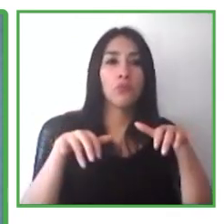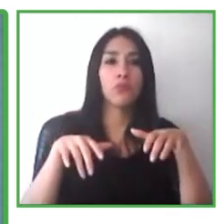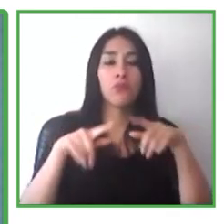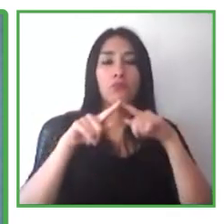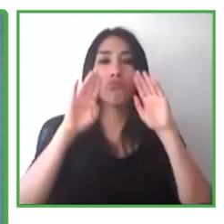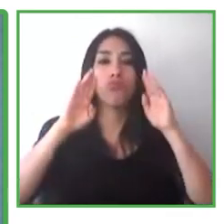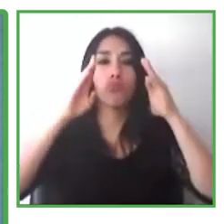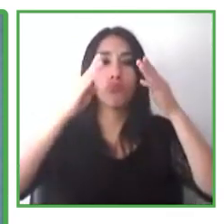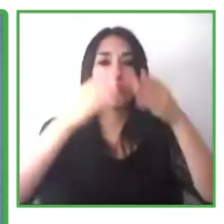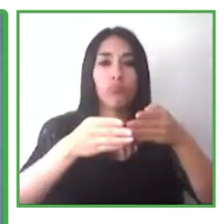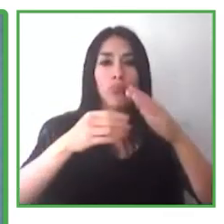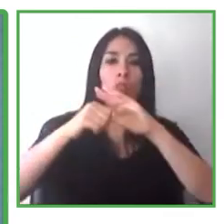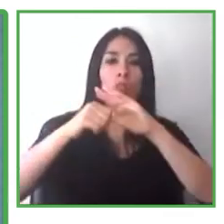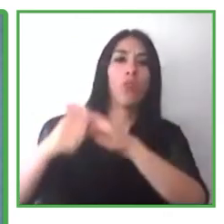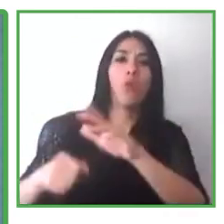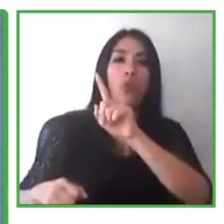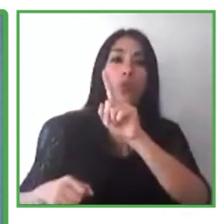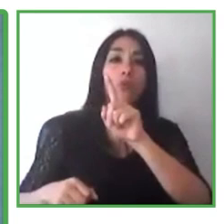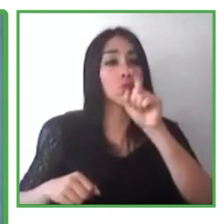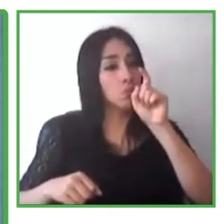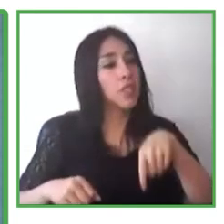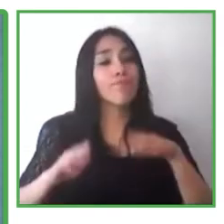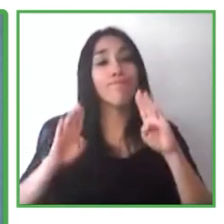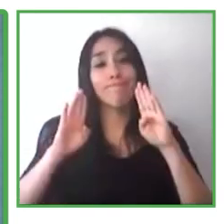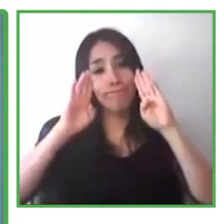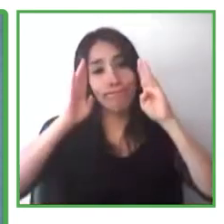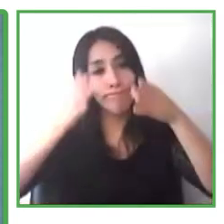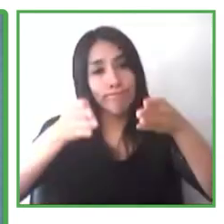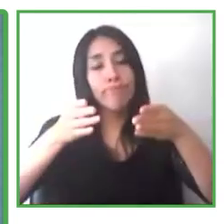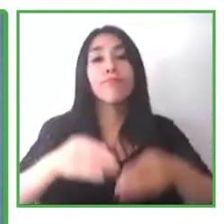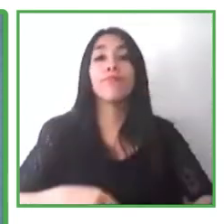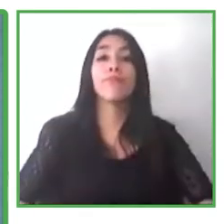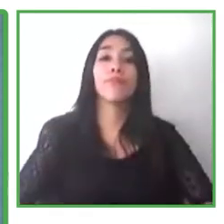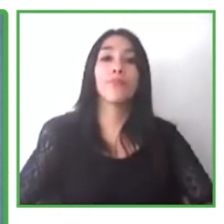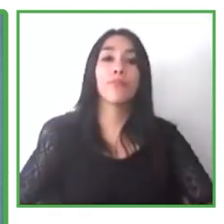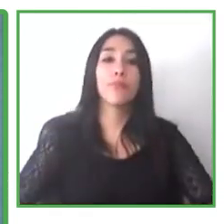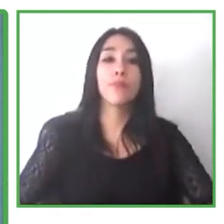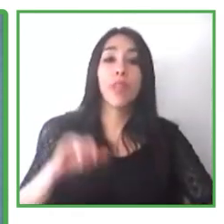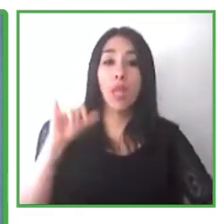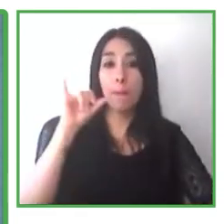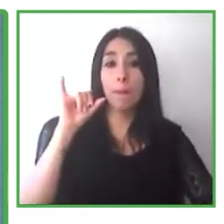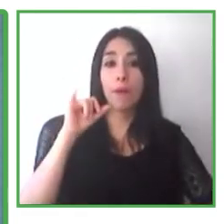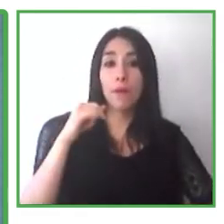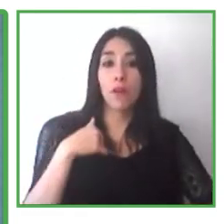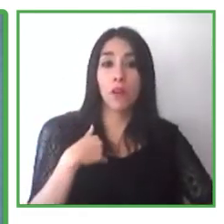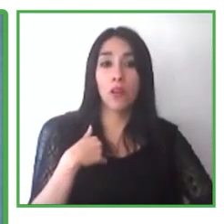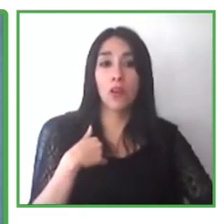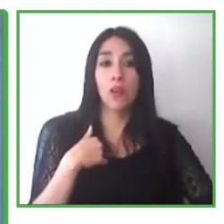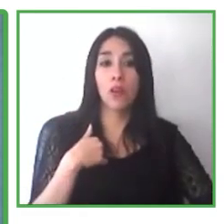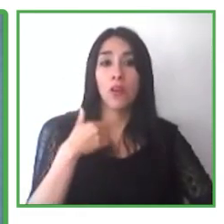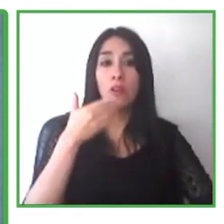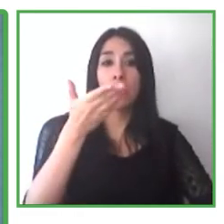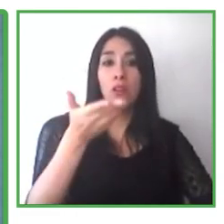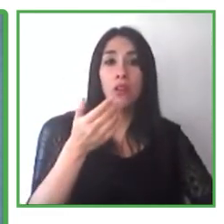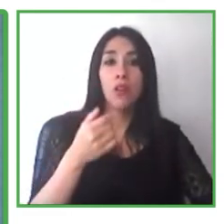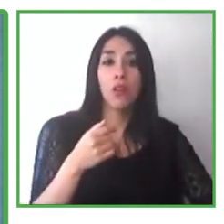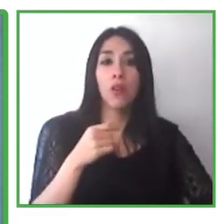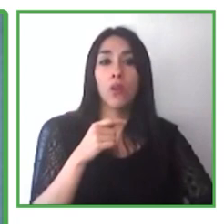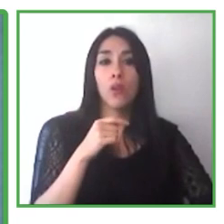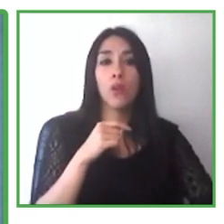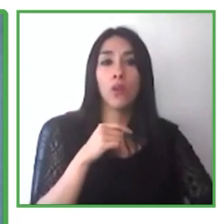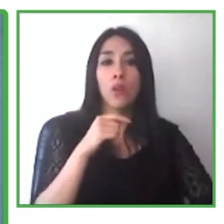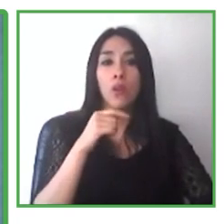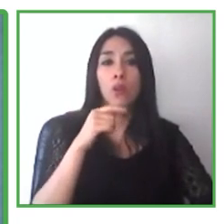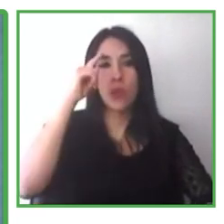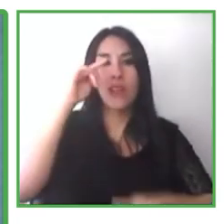acciones, como por ejemplo tenemos un premio también, una tesis sobre el autismo de manera anual, pero